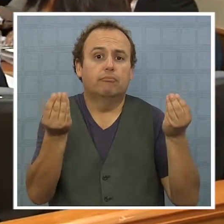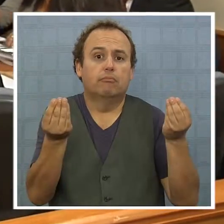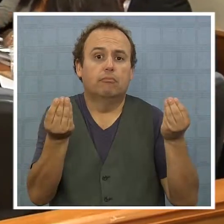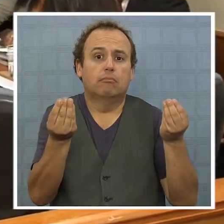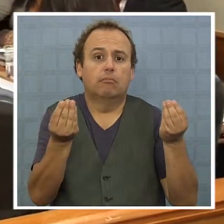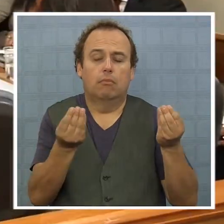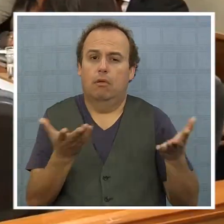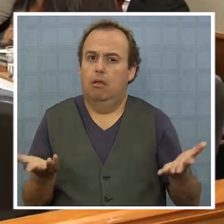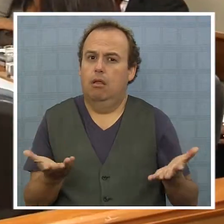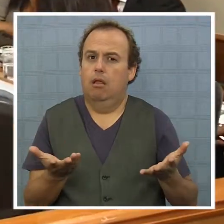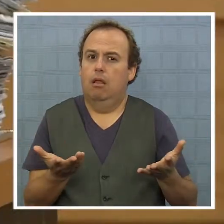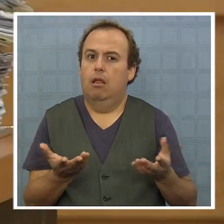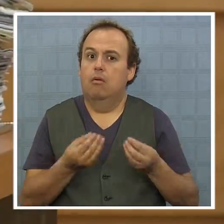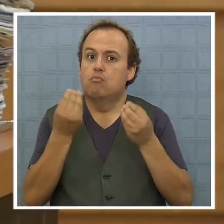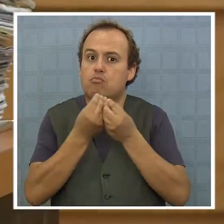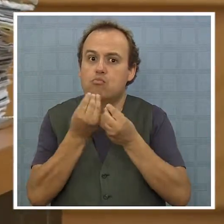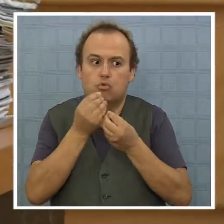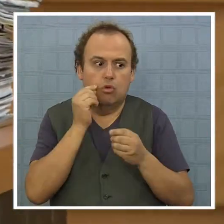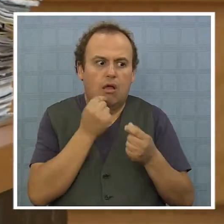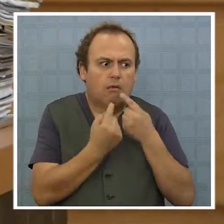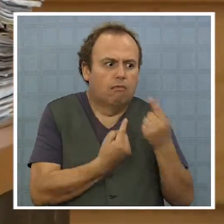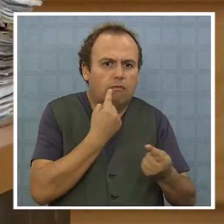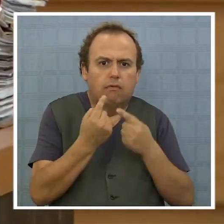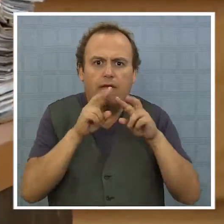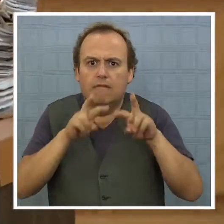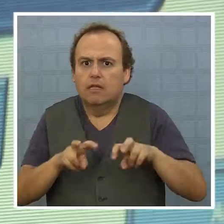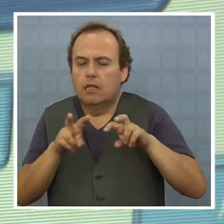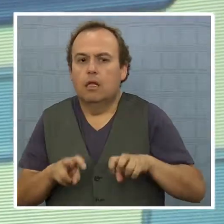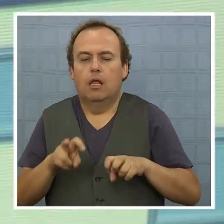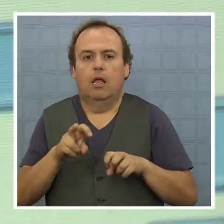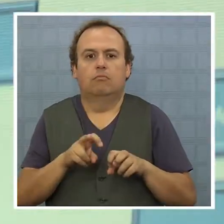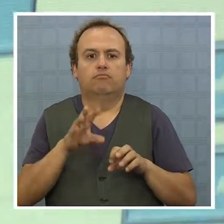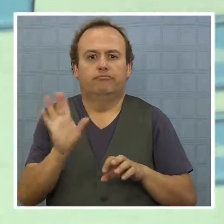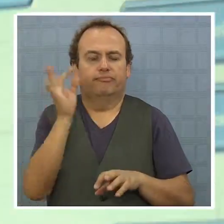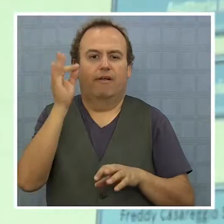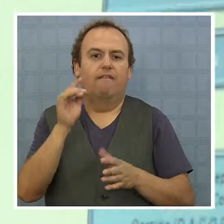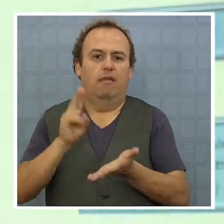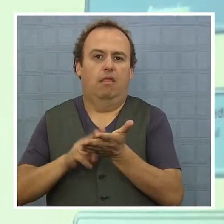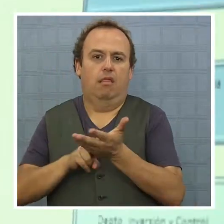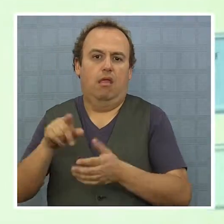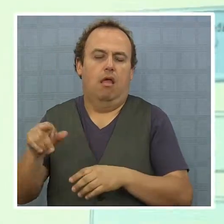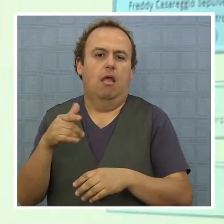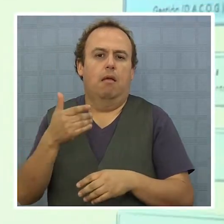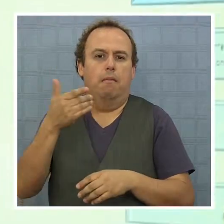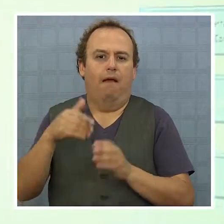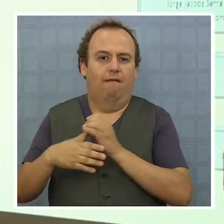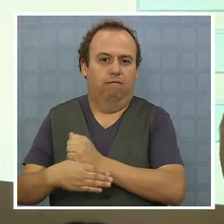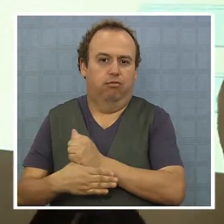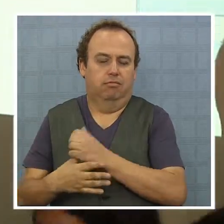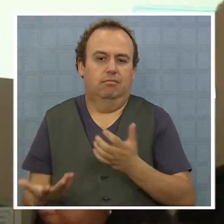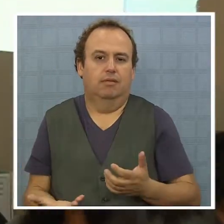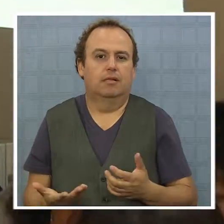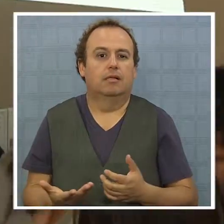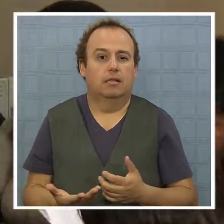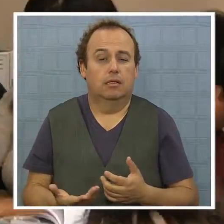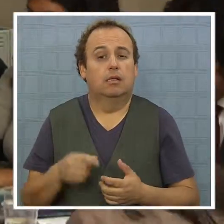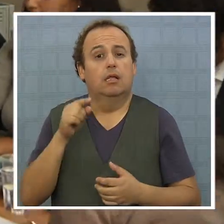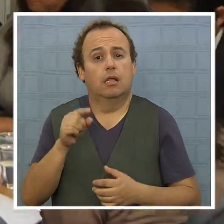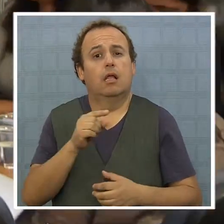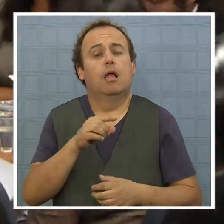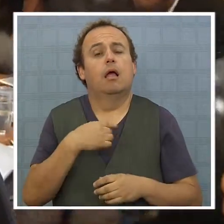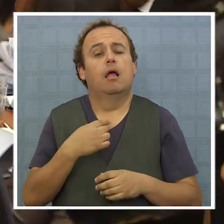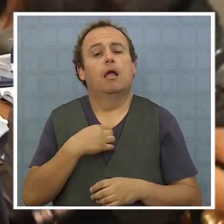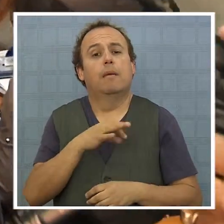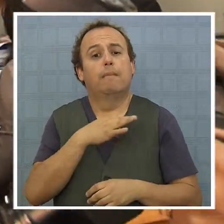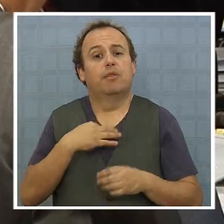prófuga de la justicia y por los éxitos de la dirigencia investigativa. El vocero de Fiscalía desvirtúa aseveraciones que señalan que